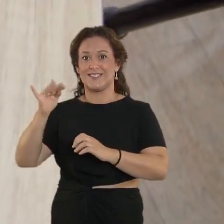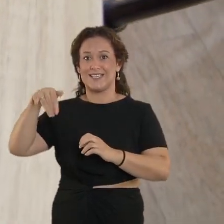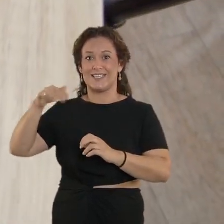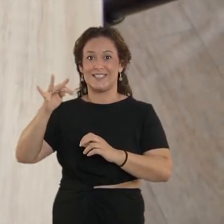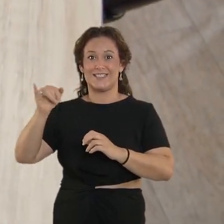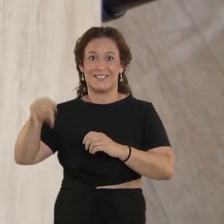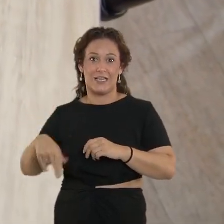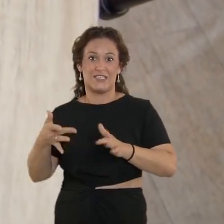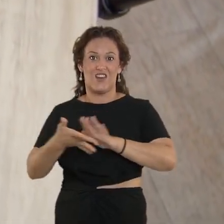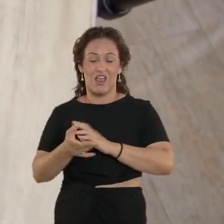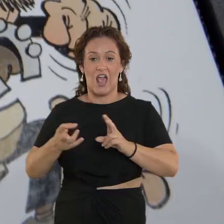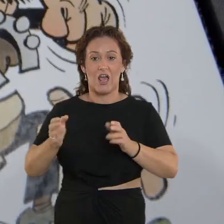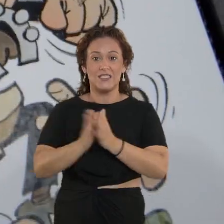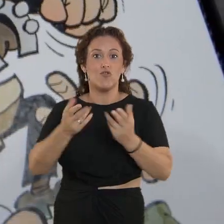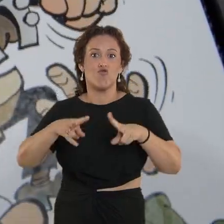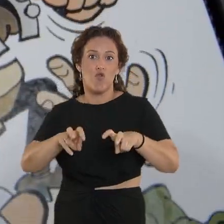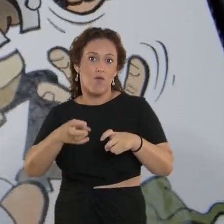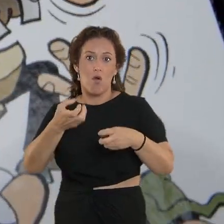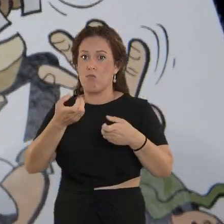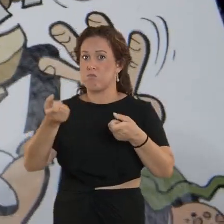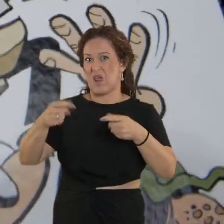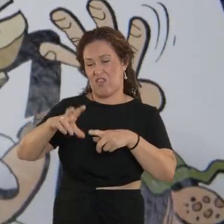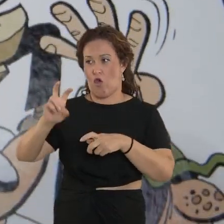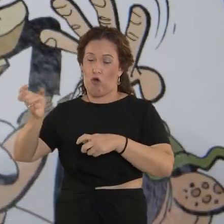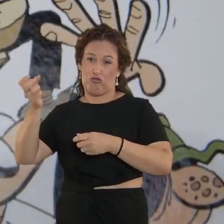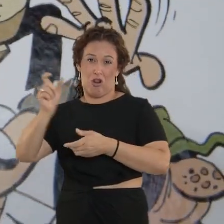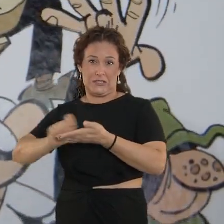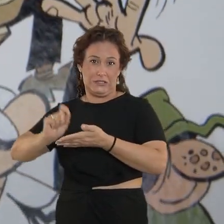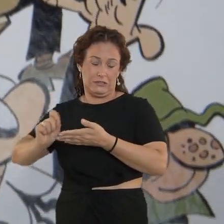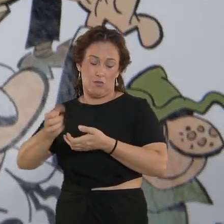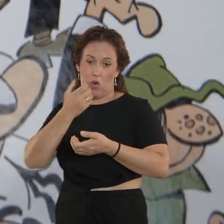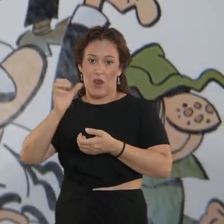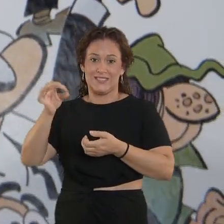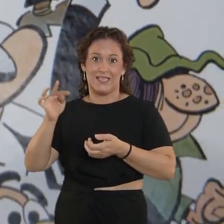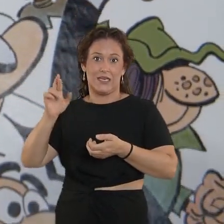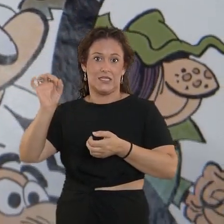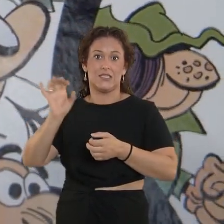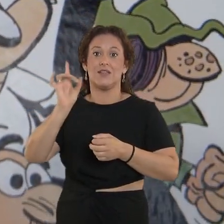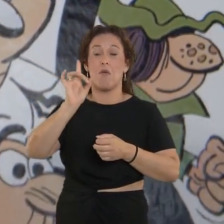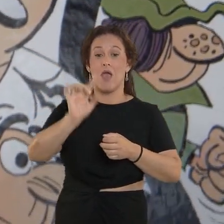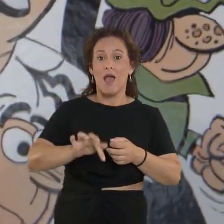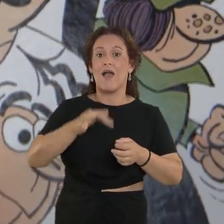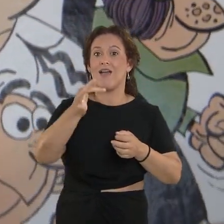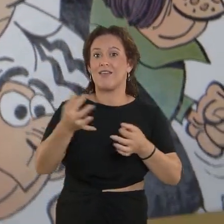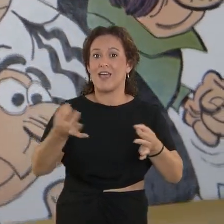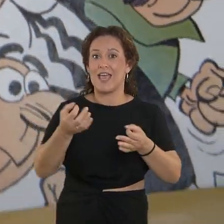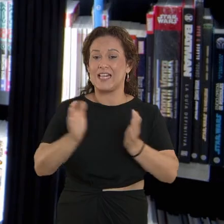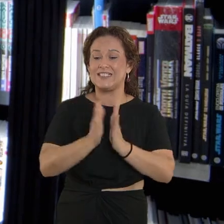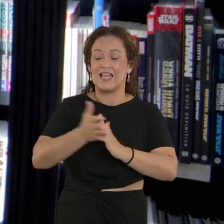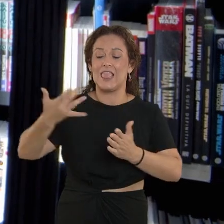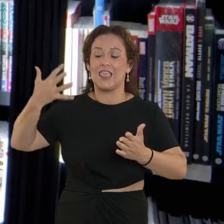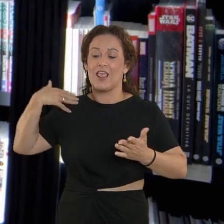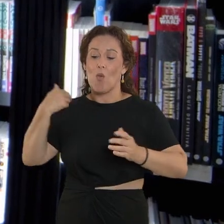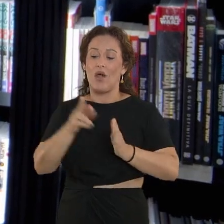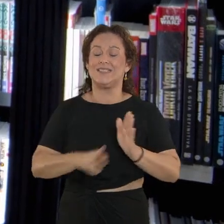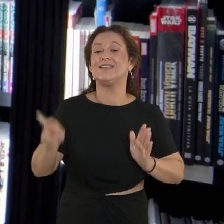títulos nuevos en principio hechos por otros autores, como pasa con Astérix, por ejemplo, y sin embargo, reedición de títulos descatalogados, de títulos que ya puedan tener algún tiempo.